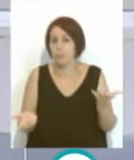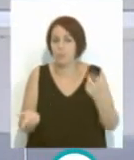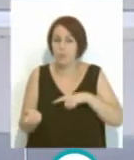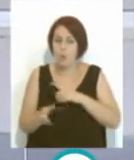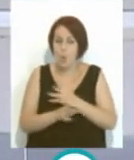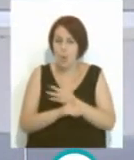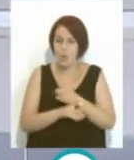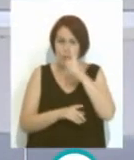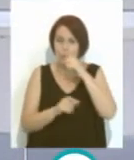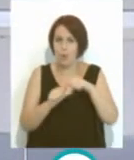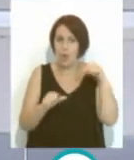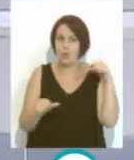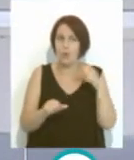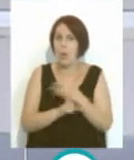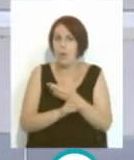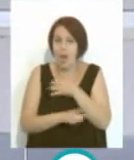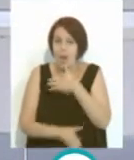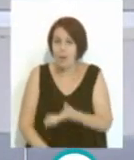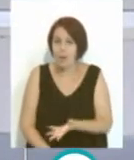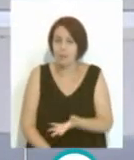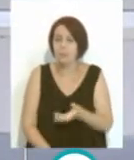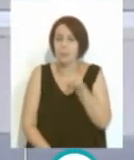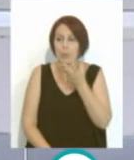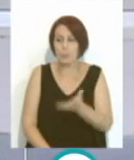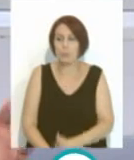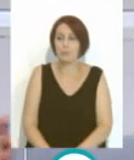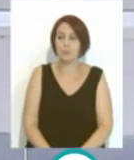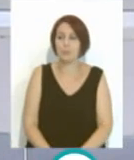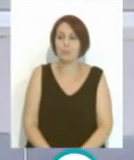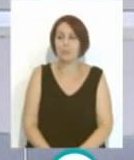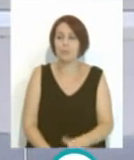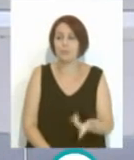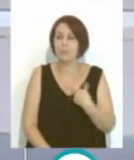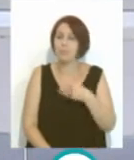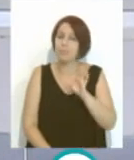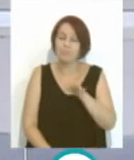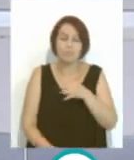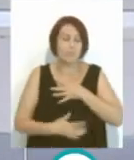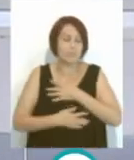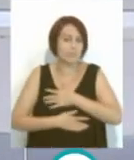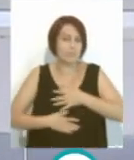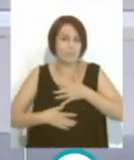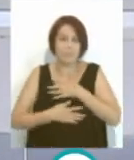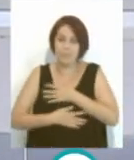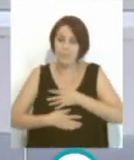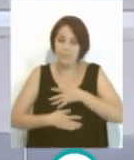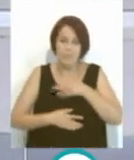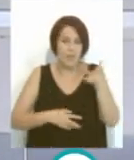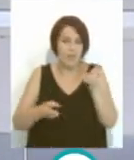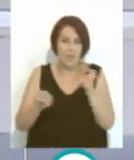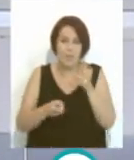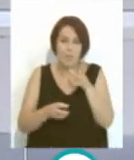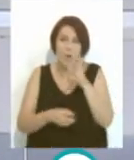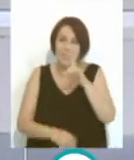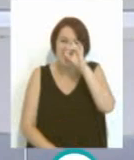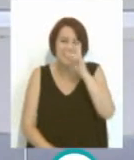jugado hace muchos años, como los jugadores de ahora. bueno, ha sido la verdad un auténtico placer poder contar con ustedes, sobre todo por